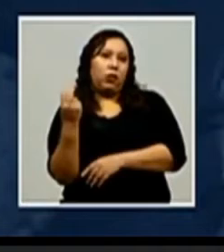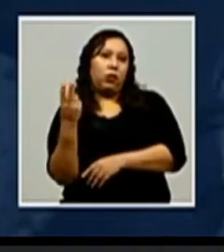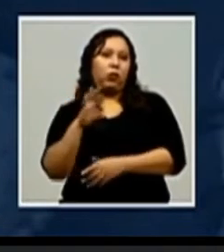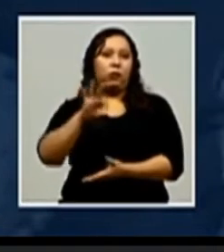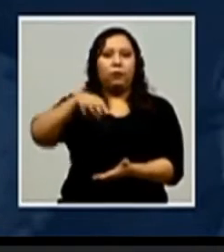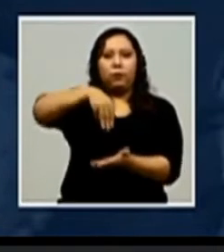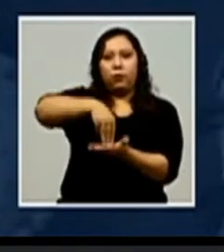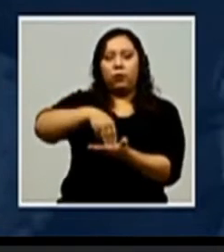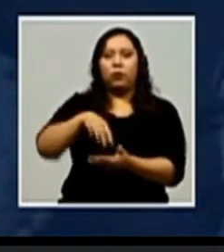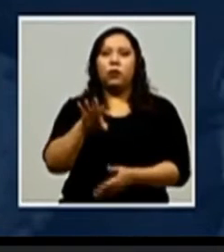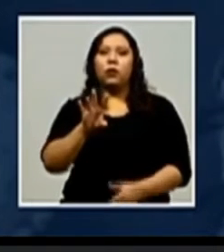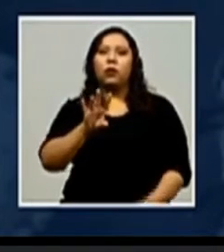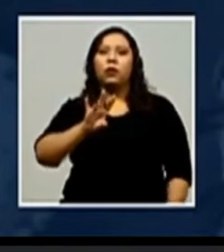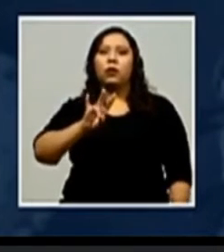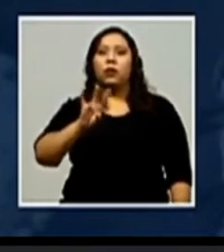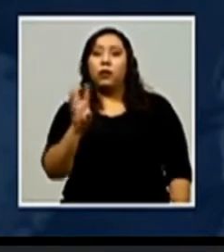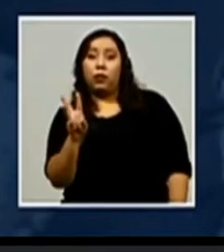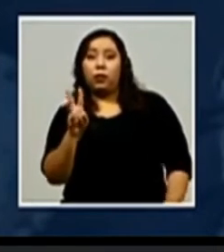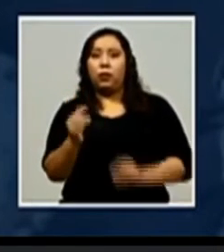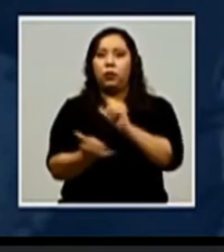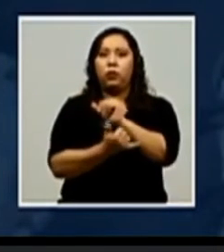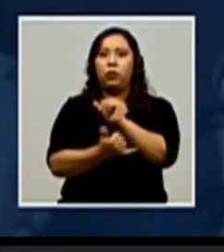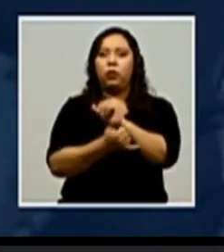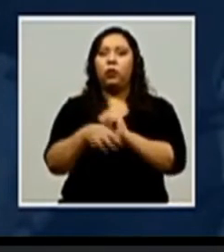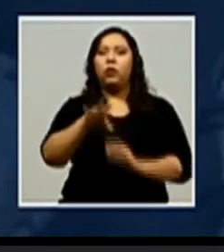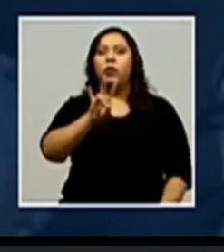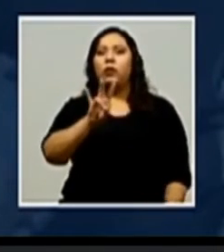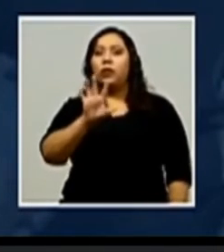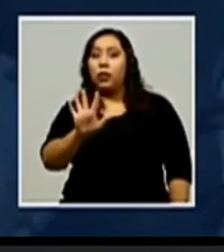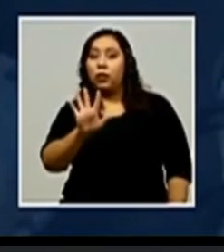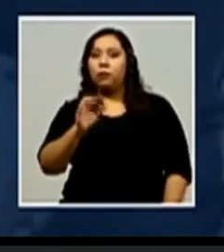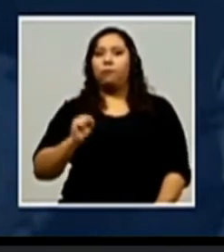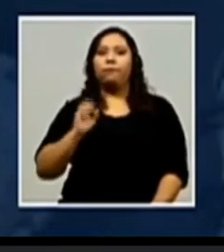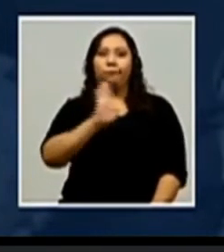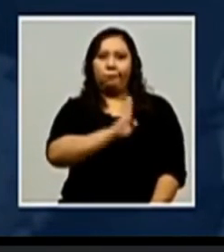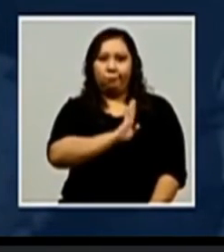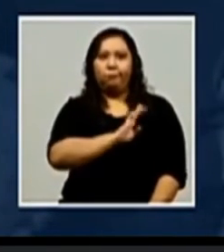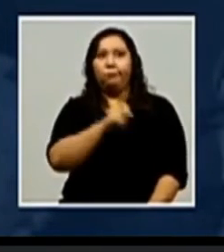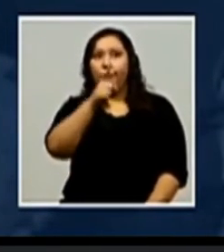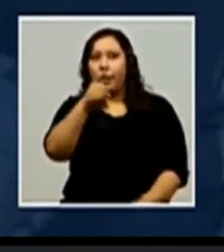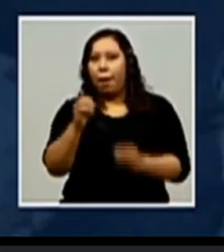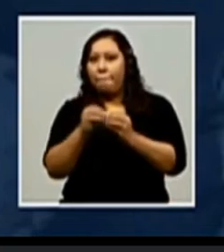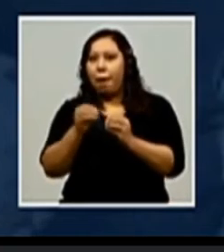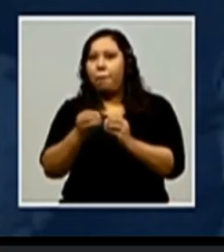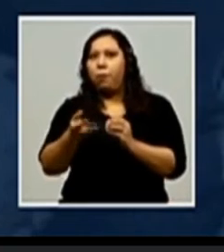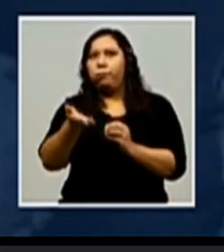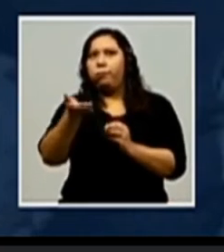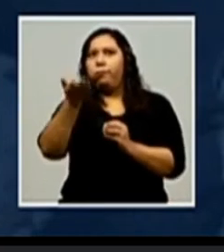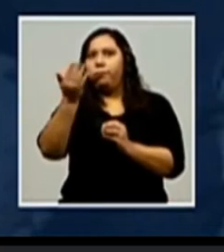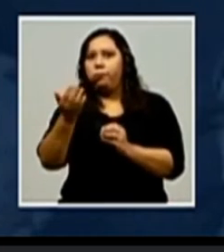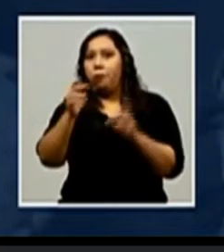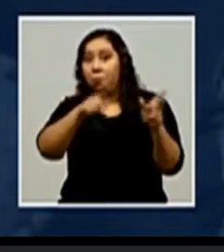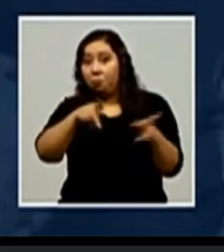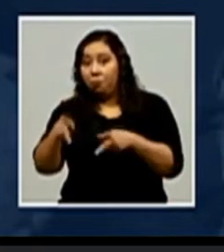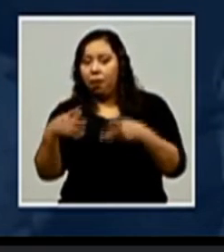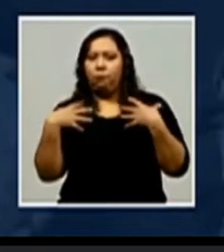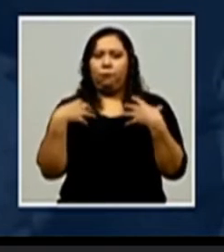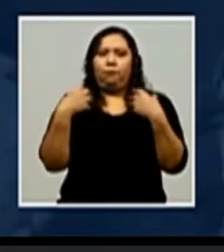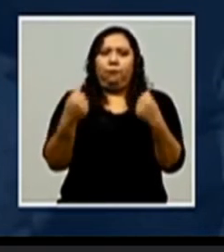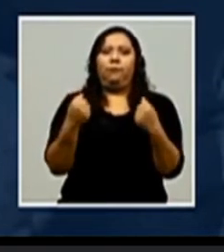76 en Lloro. 75 en Santa Bárbara. Son los departamentos con el mayor número de recuperados este día.